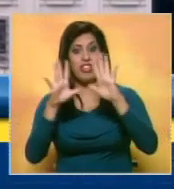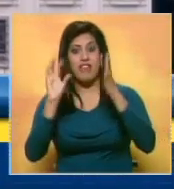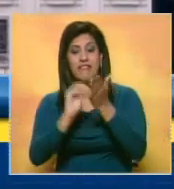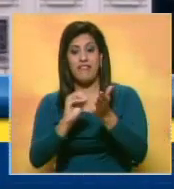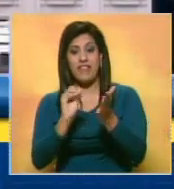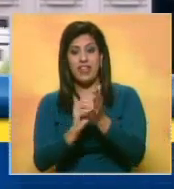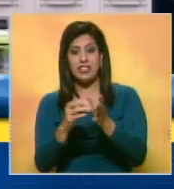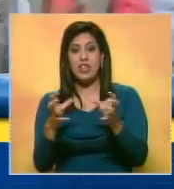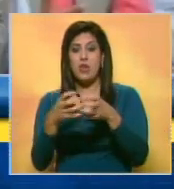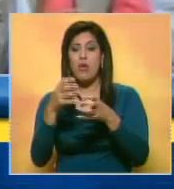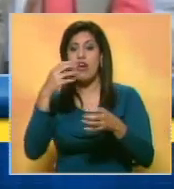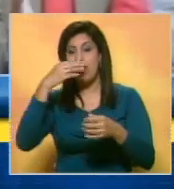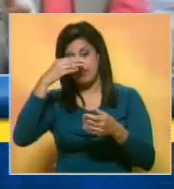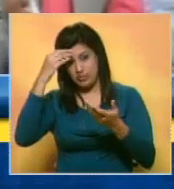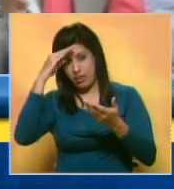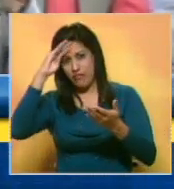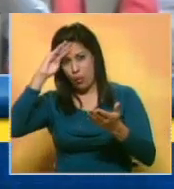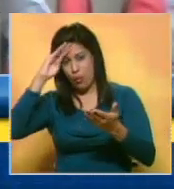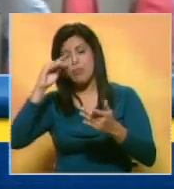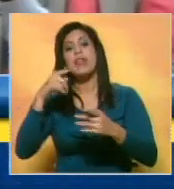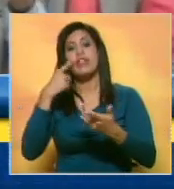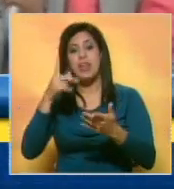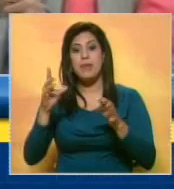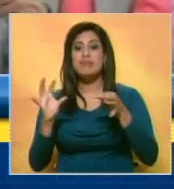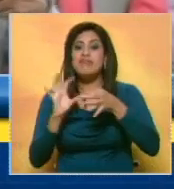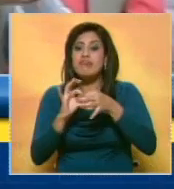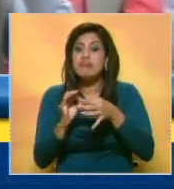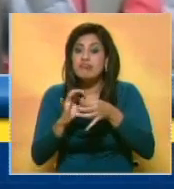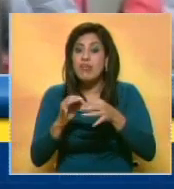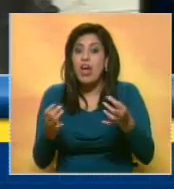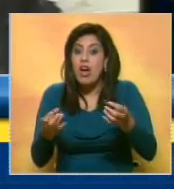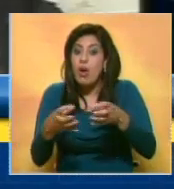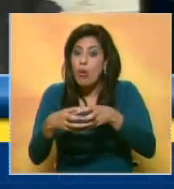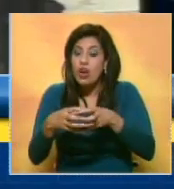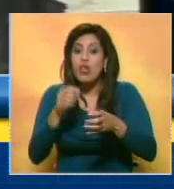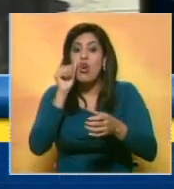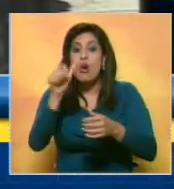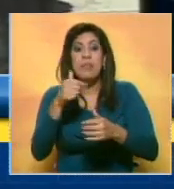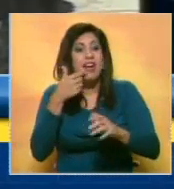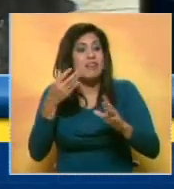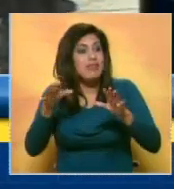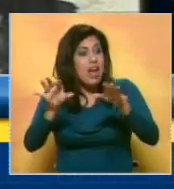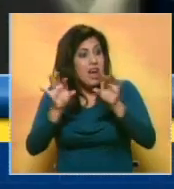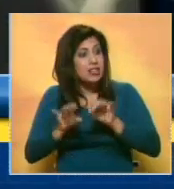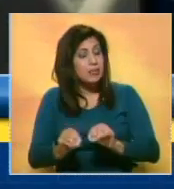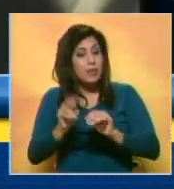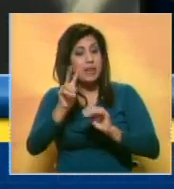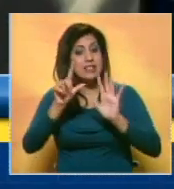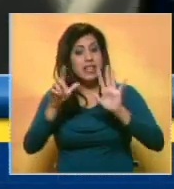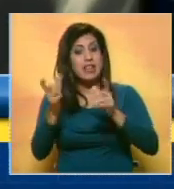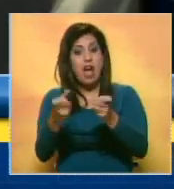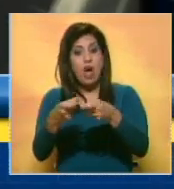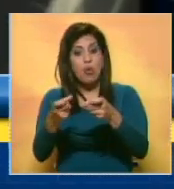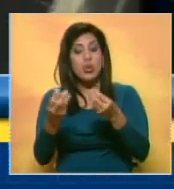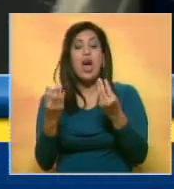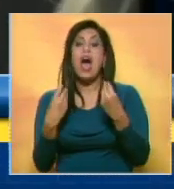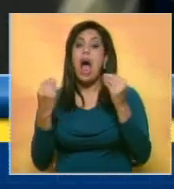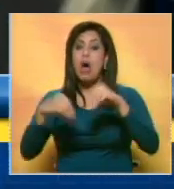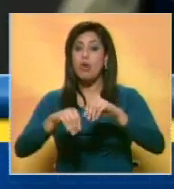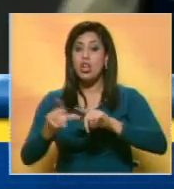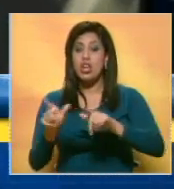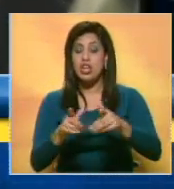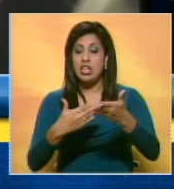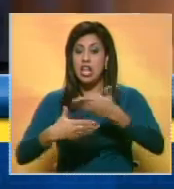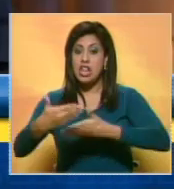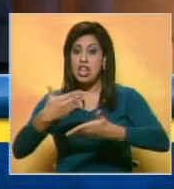Raúl Castro. Según el diario, en esos encuentros que el presidente Santos confirmó el 27 de agosto, se acordó una agenda de